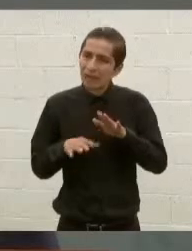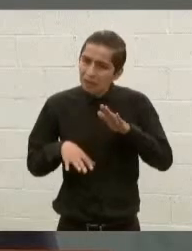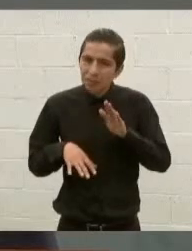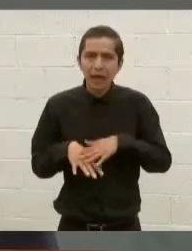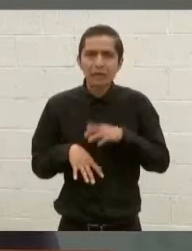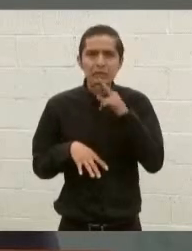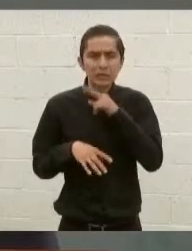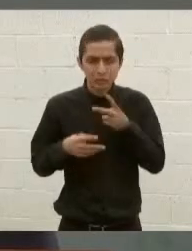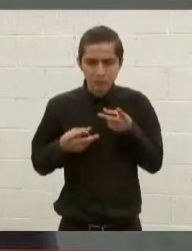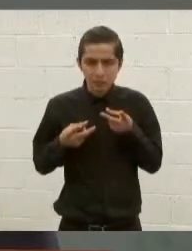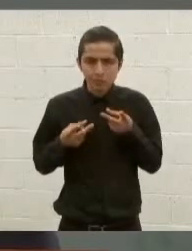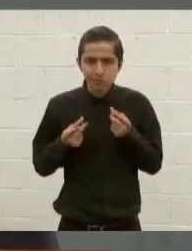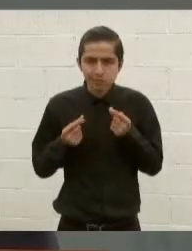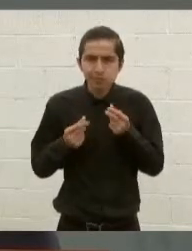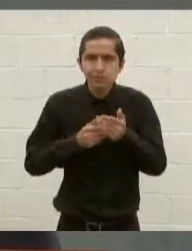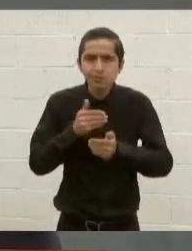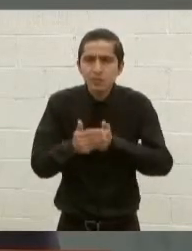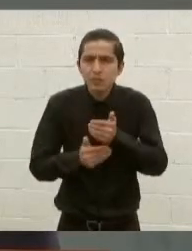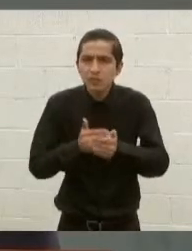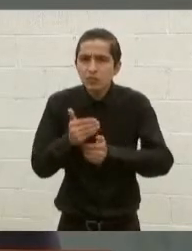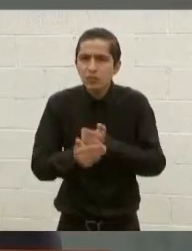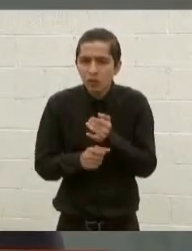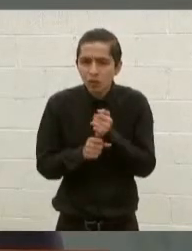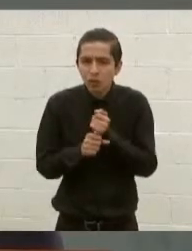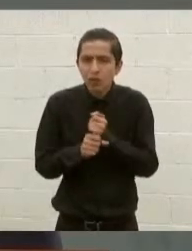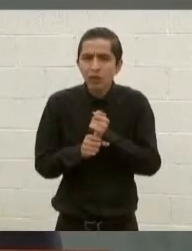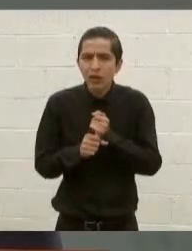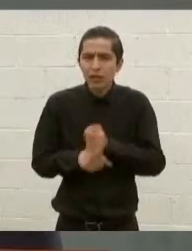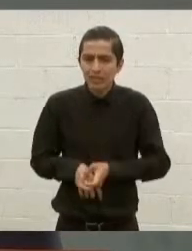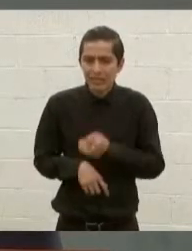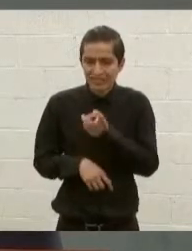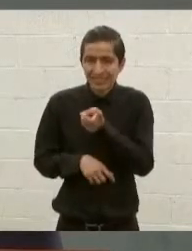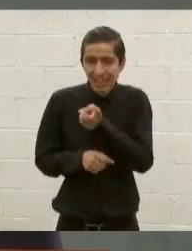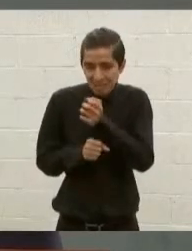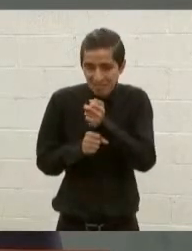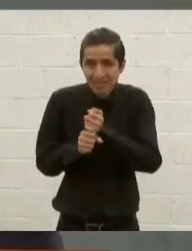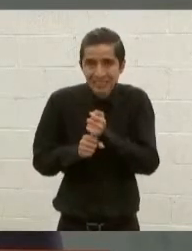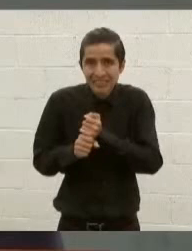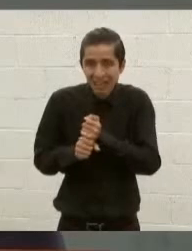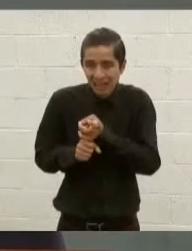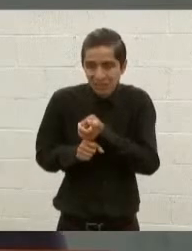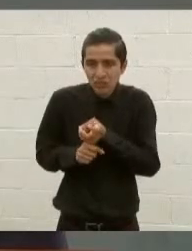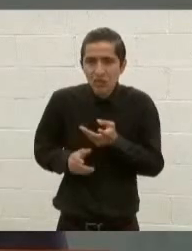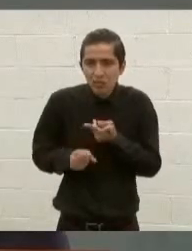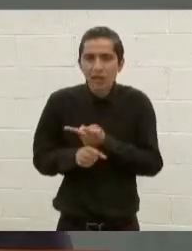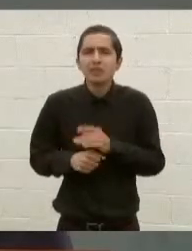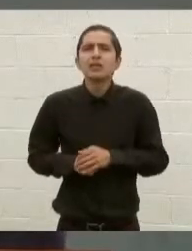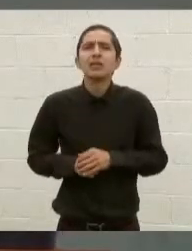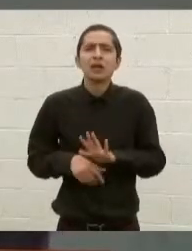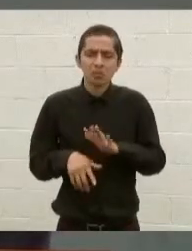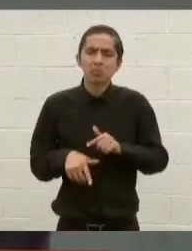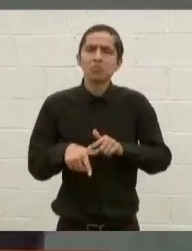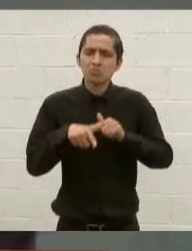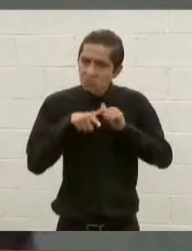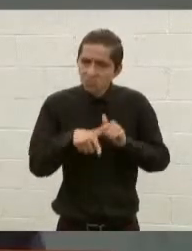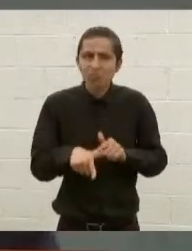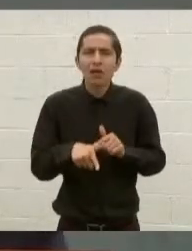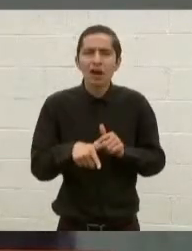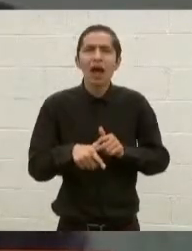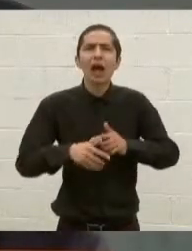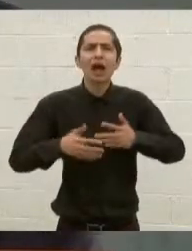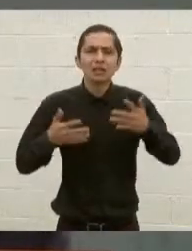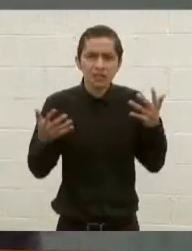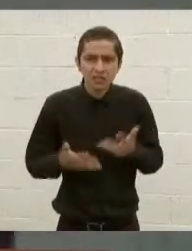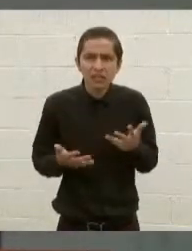posible la conclusión de esta investigación. Continuaremos combatiendo